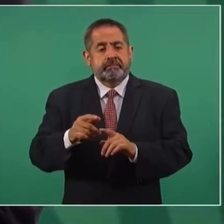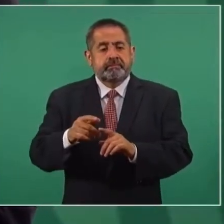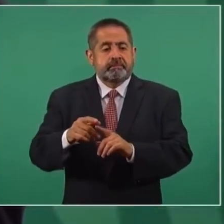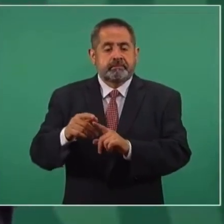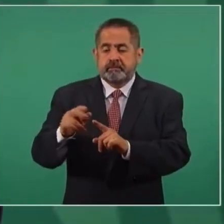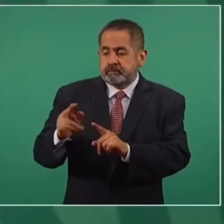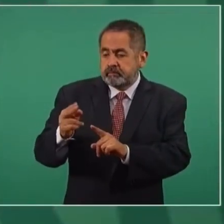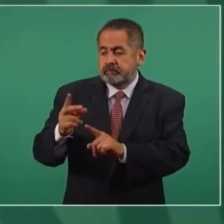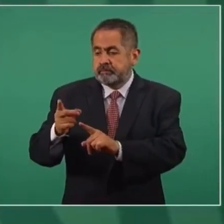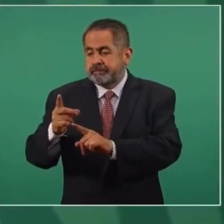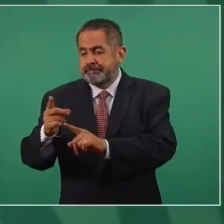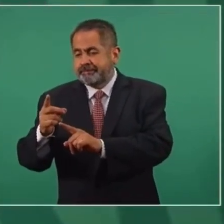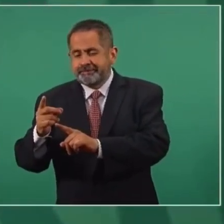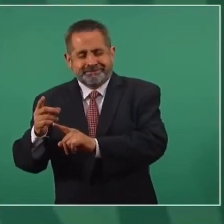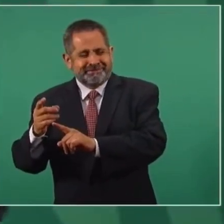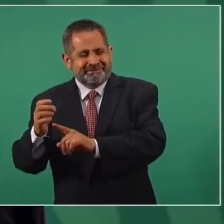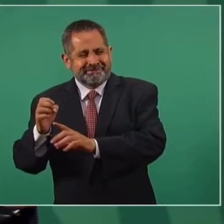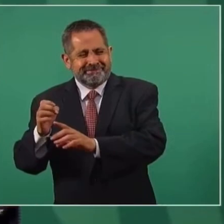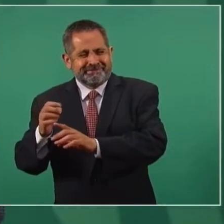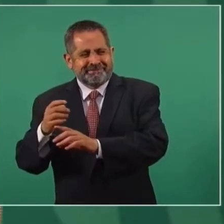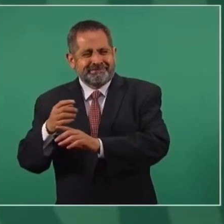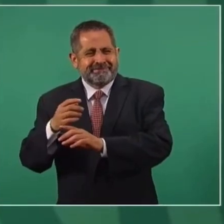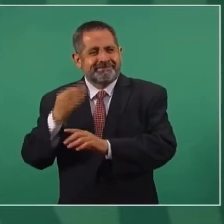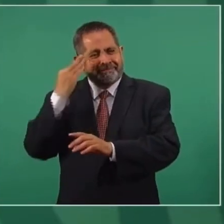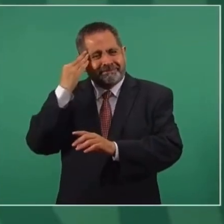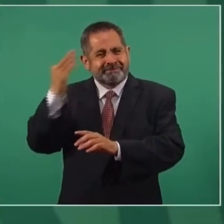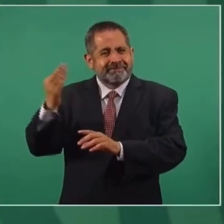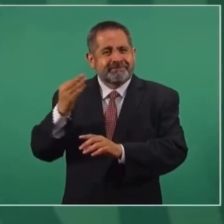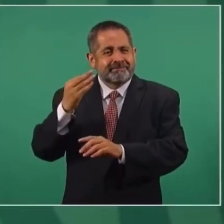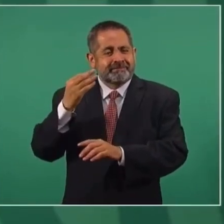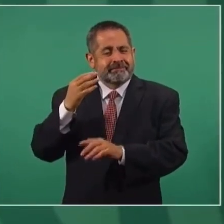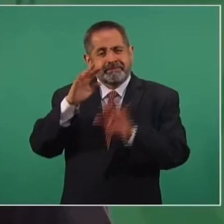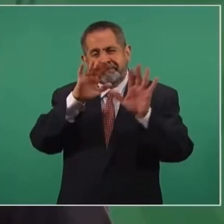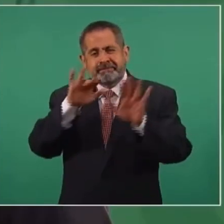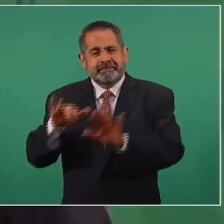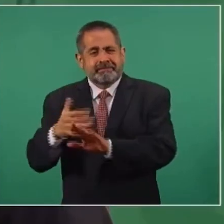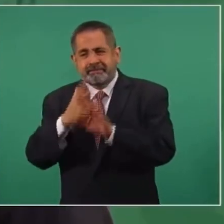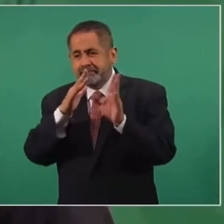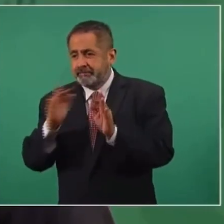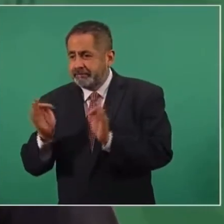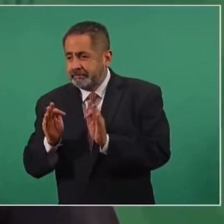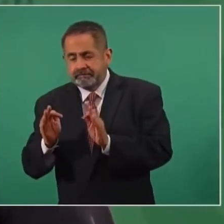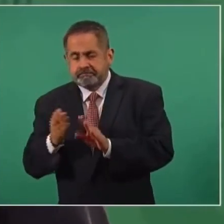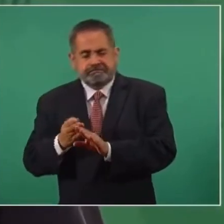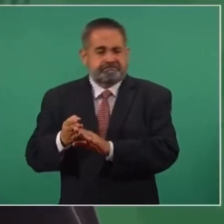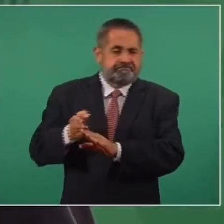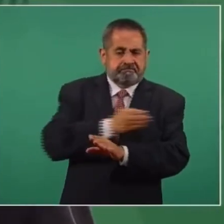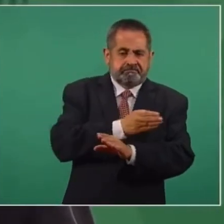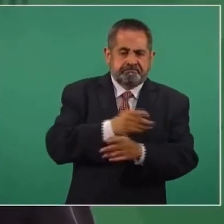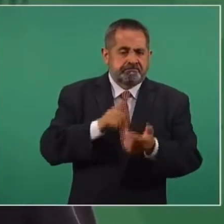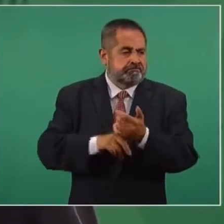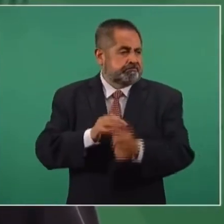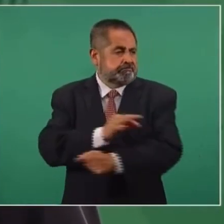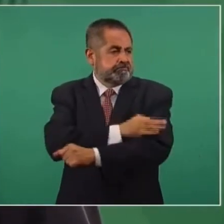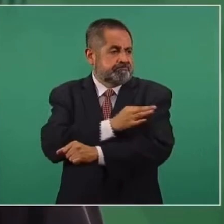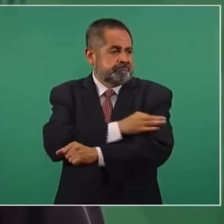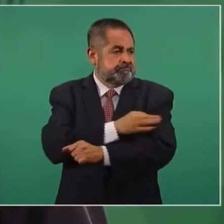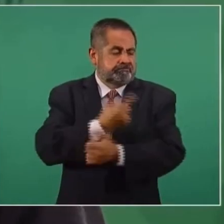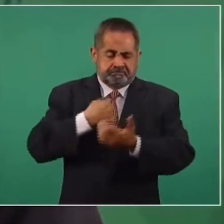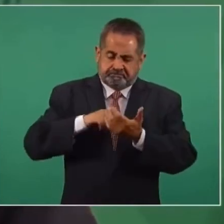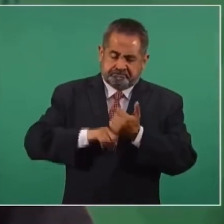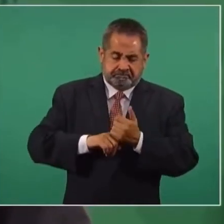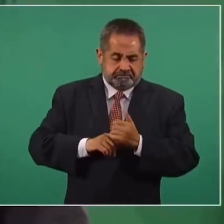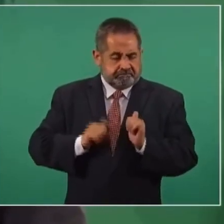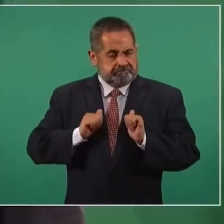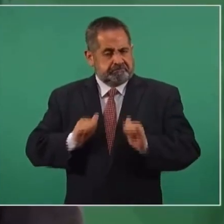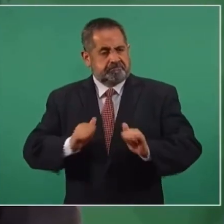estemos protegidos todos los mexicanos. Ese es el propósito que